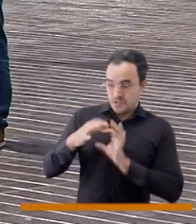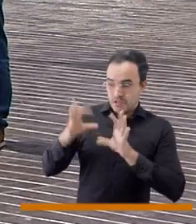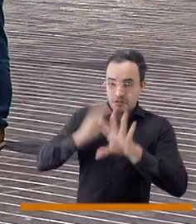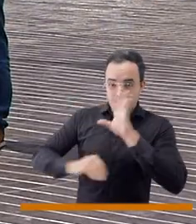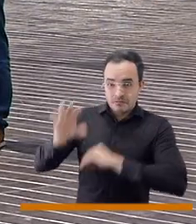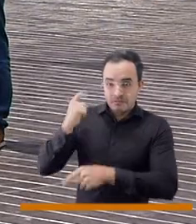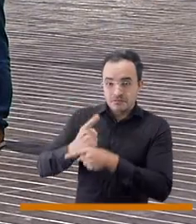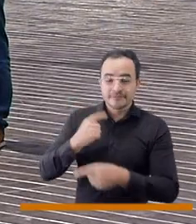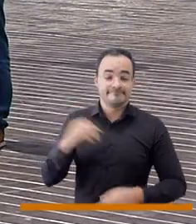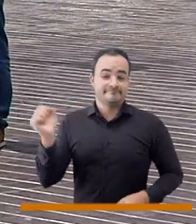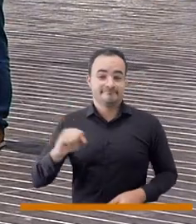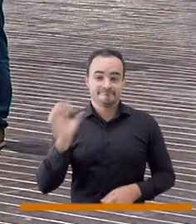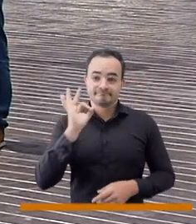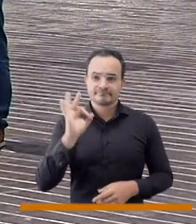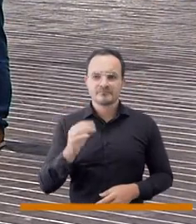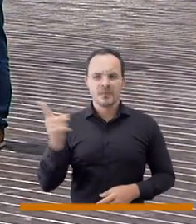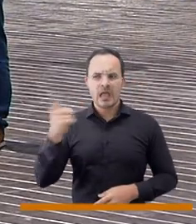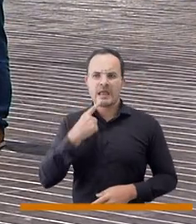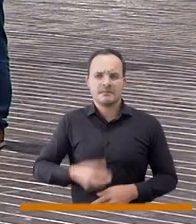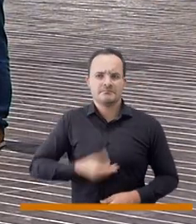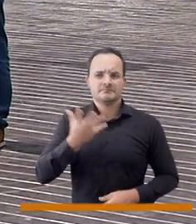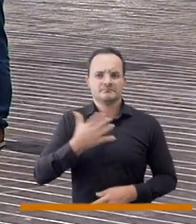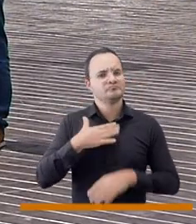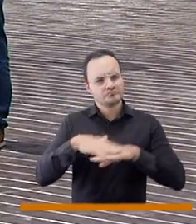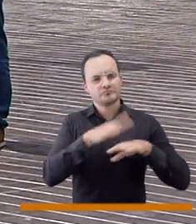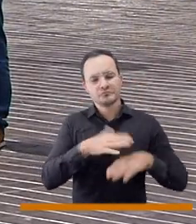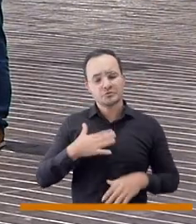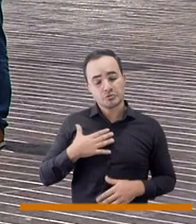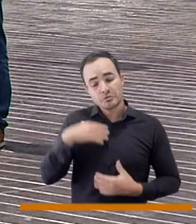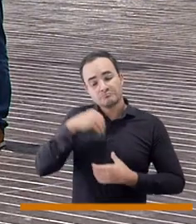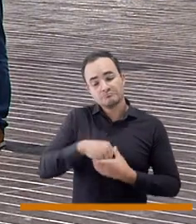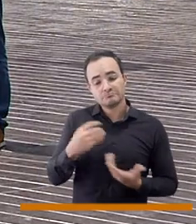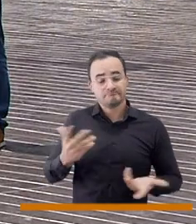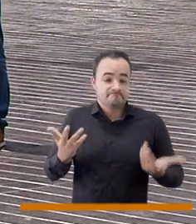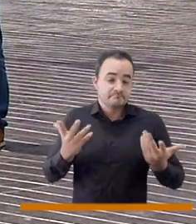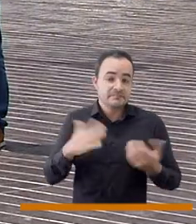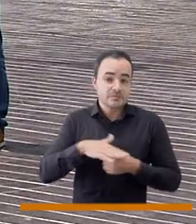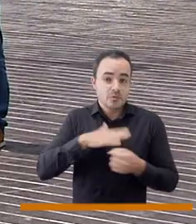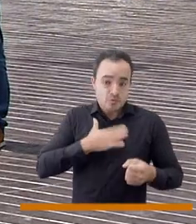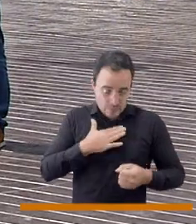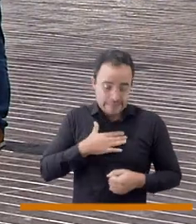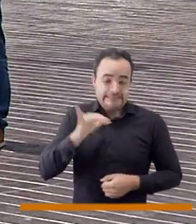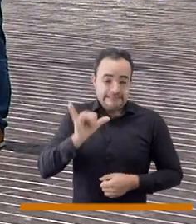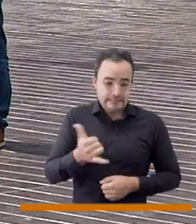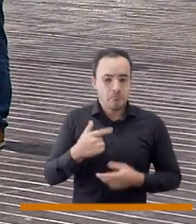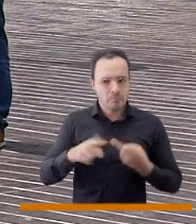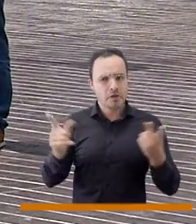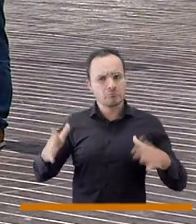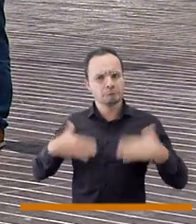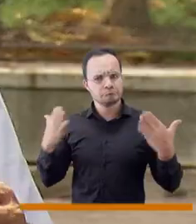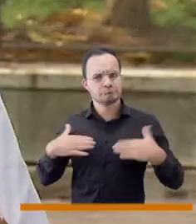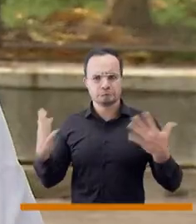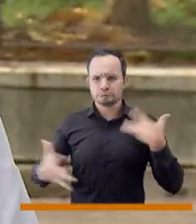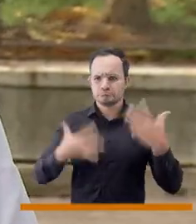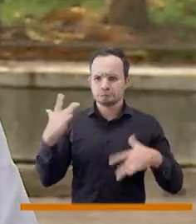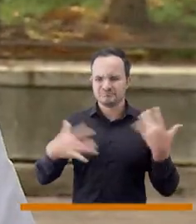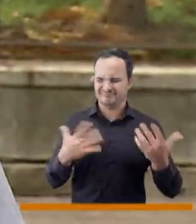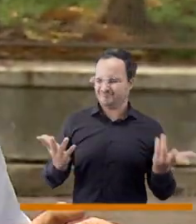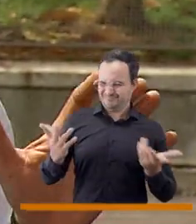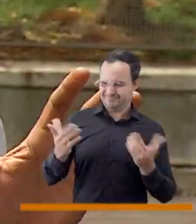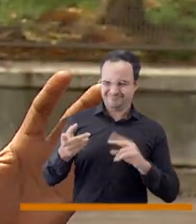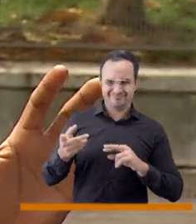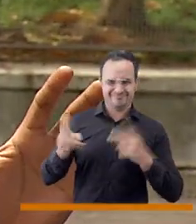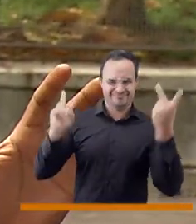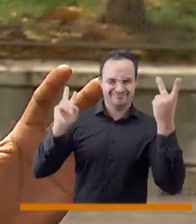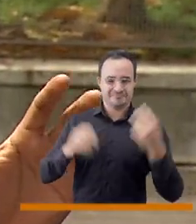contar en su grupo con personas como Álvaro? Ha sido demasiado ganador, la verdad es que cuando llega Álvaro y nos dice venga yo tengo esquizofrenia